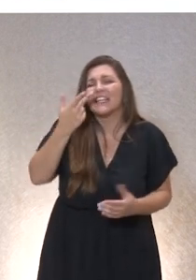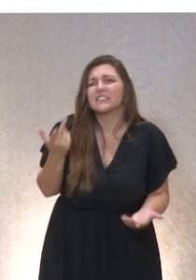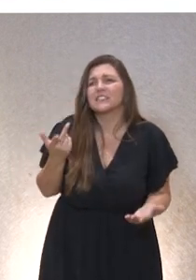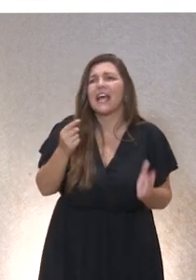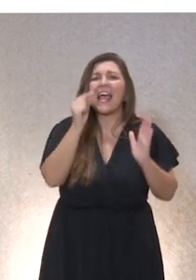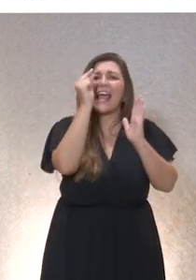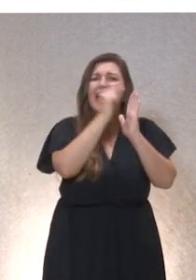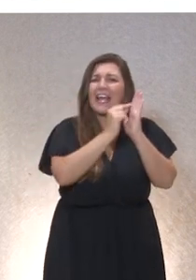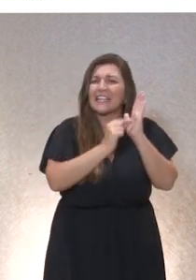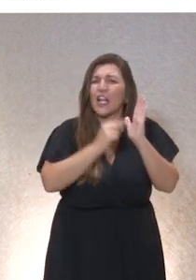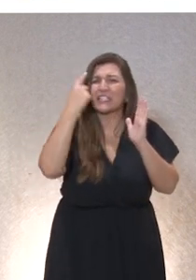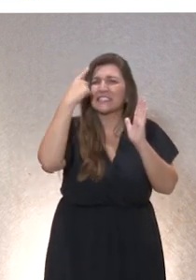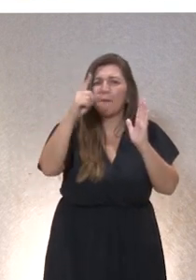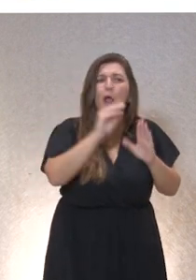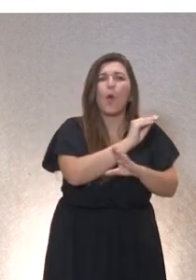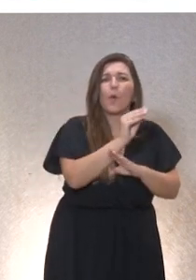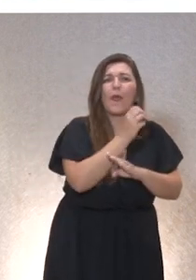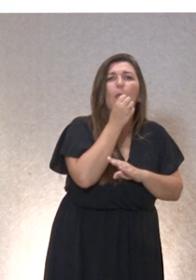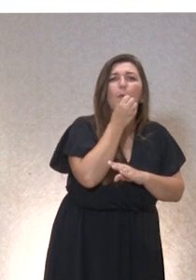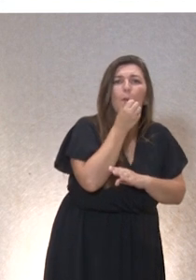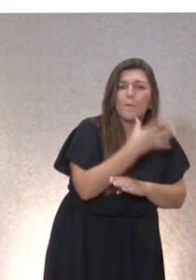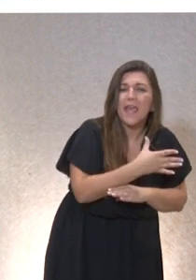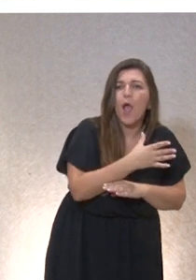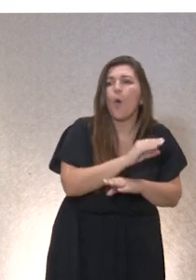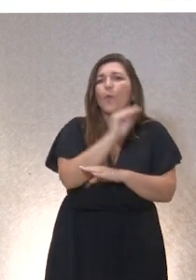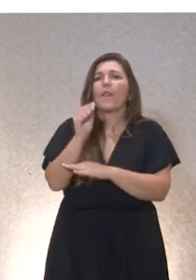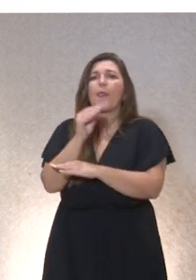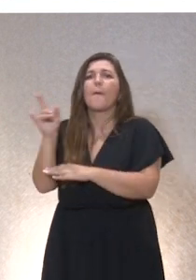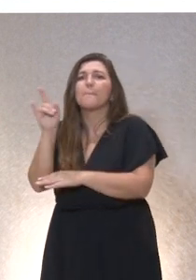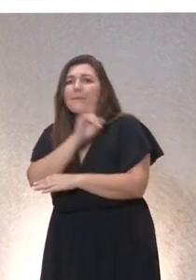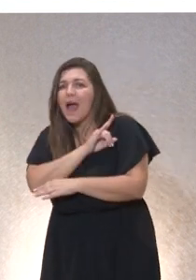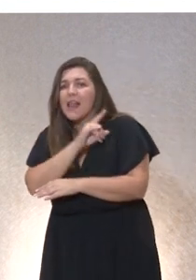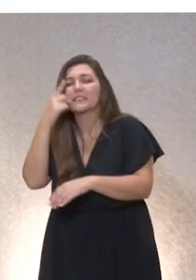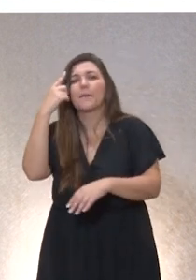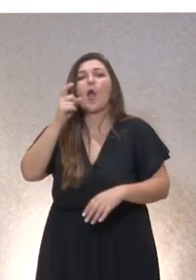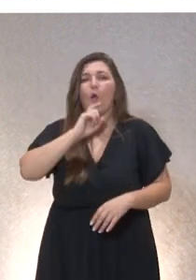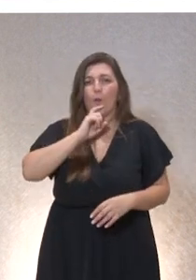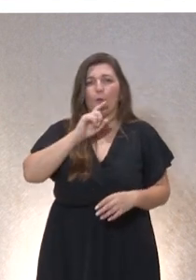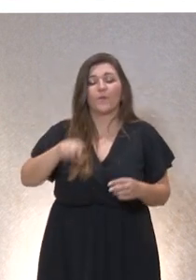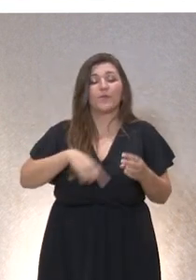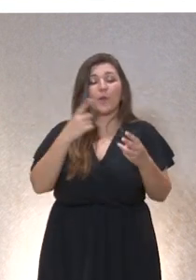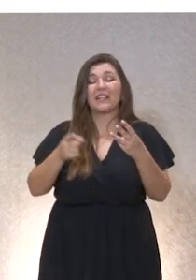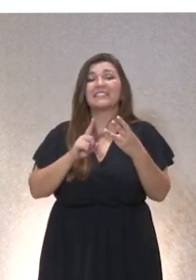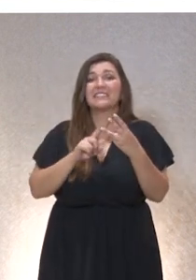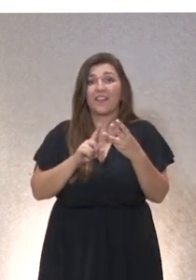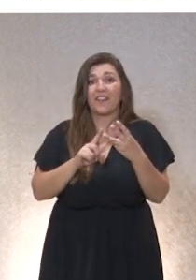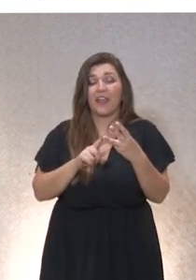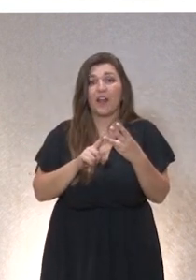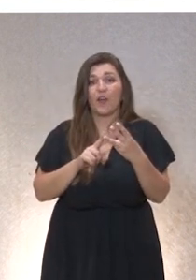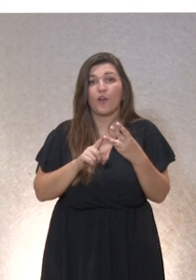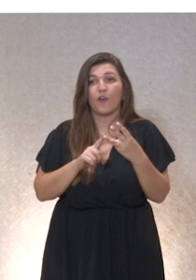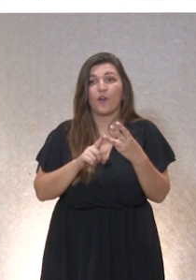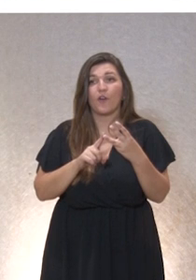criterio distinguimos el buen cuidado del mal cuidado. Ese es el corazón de mi intervención. Y en tercer lugar, quiero que esta